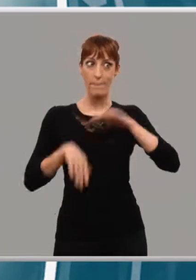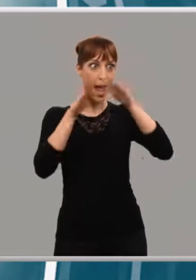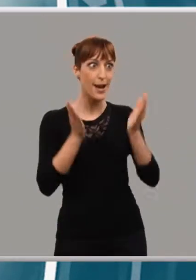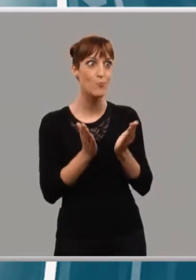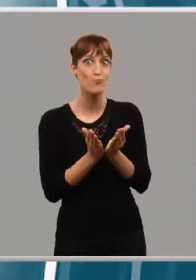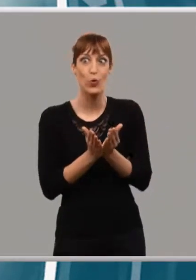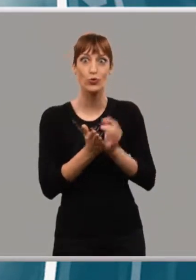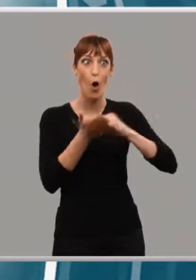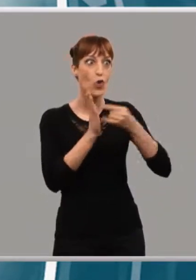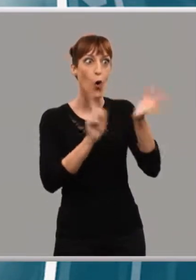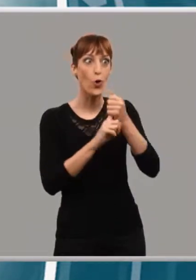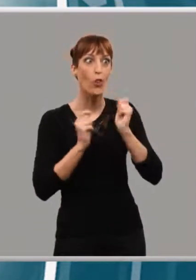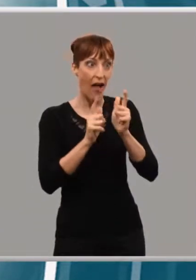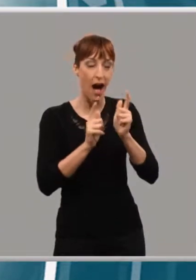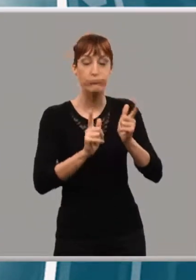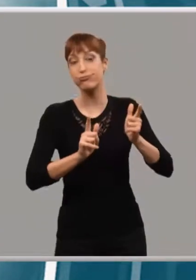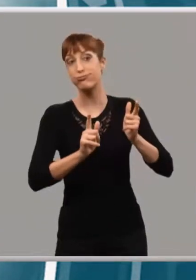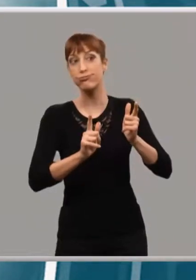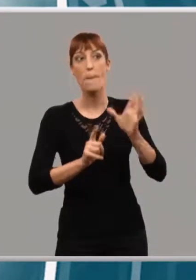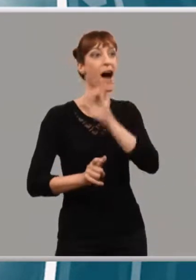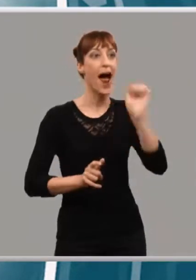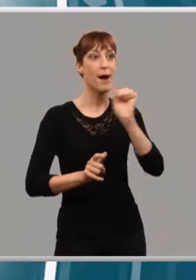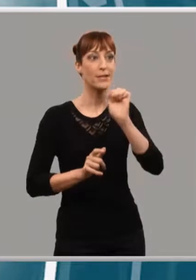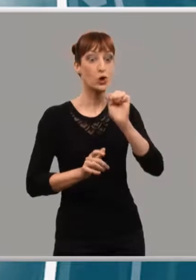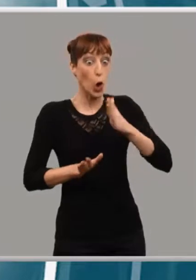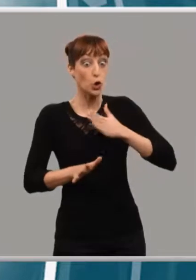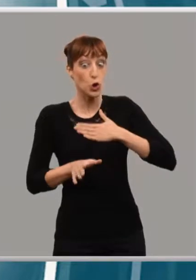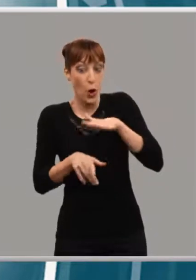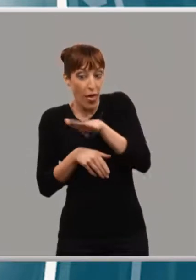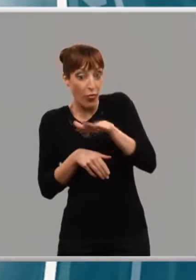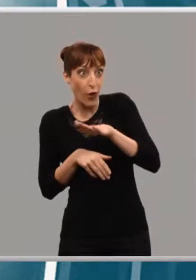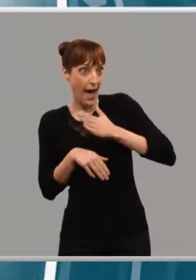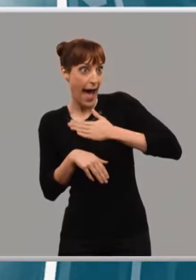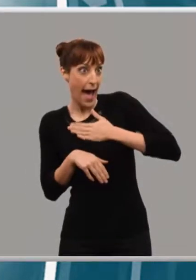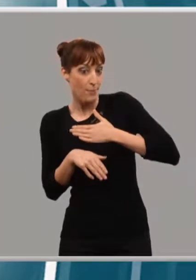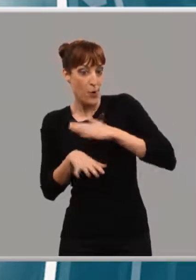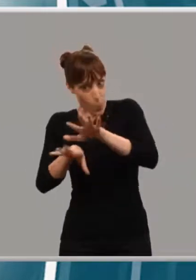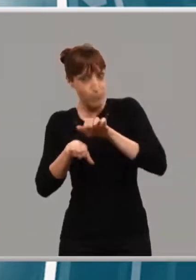Yo arreglo la parte que me toca y poco a poco cada Y hacerle a los demás saber que Dios, razón.